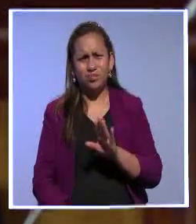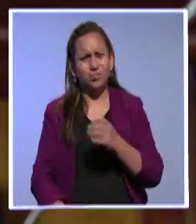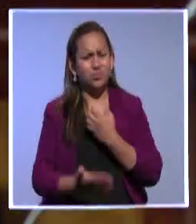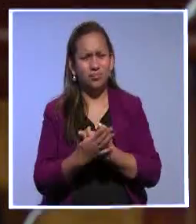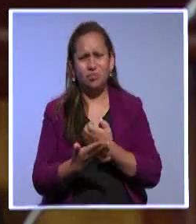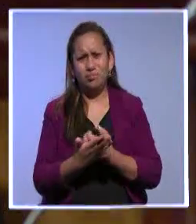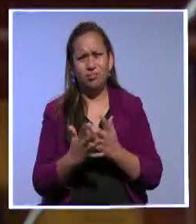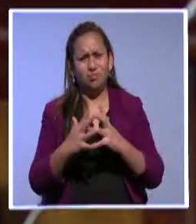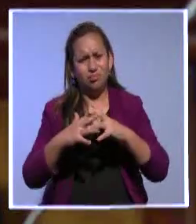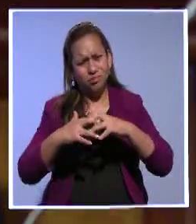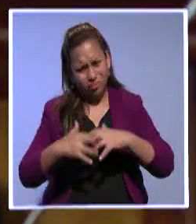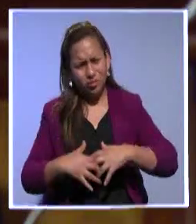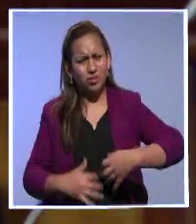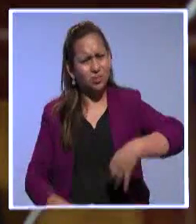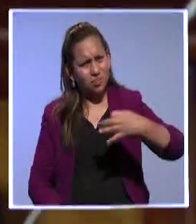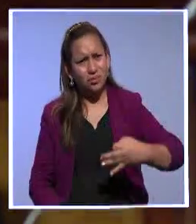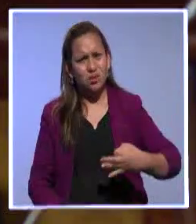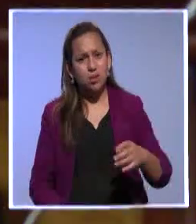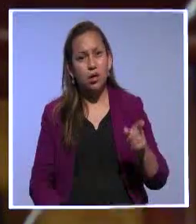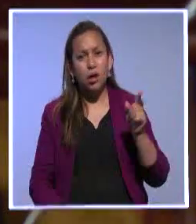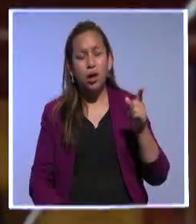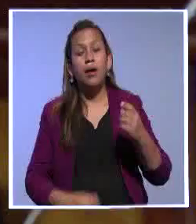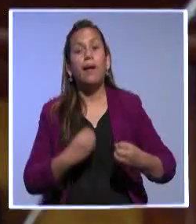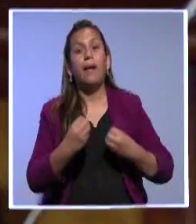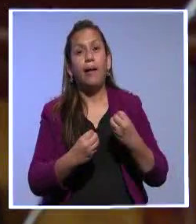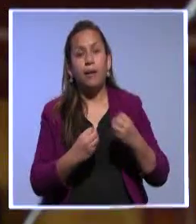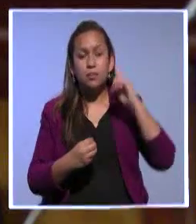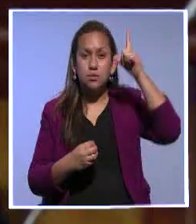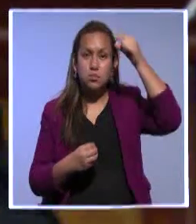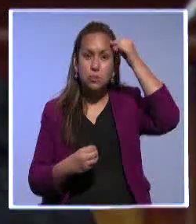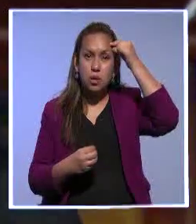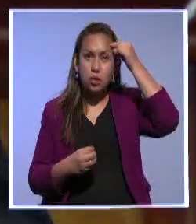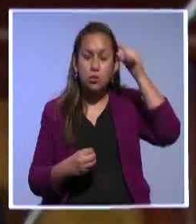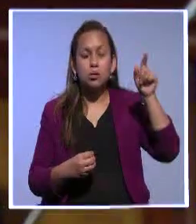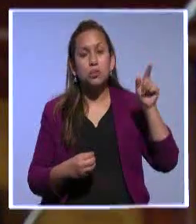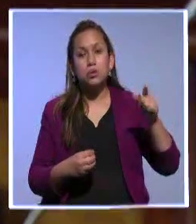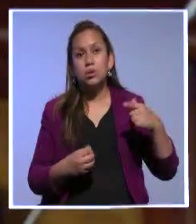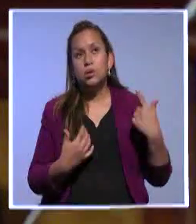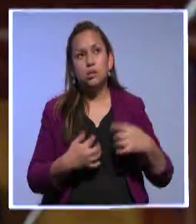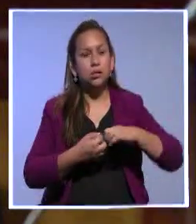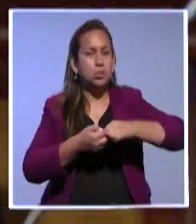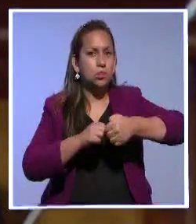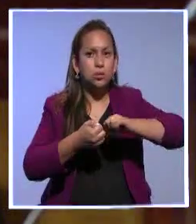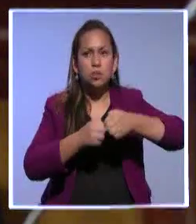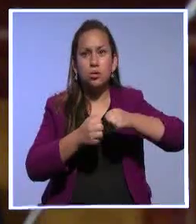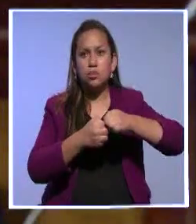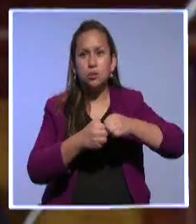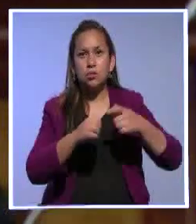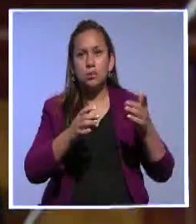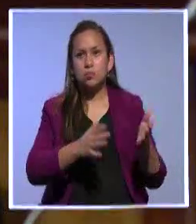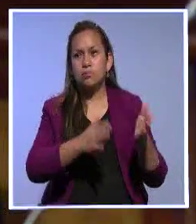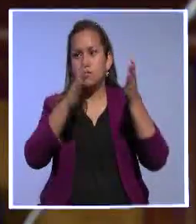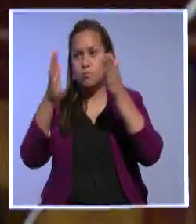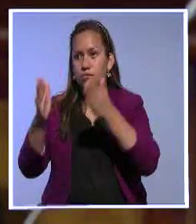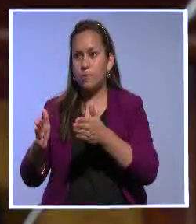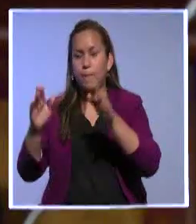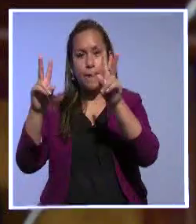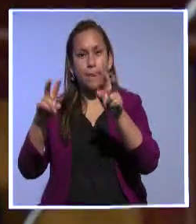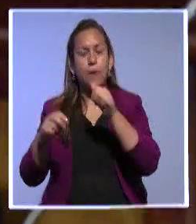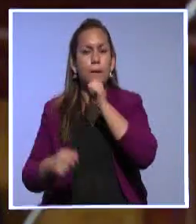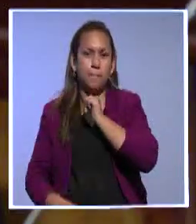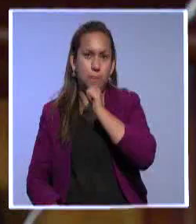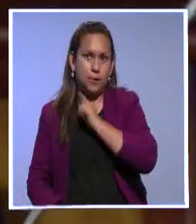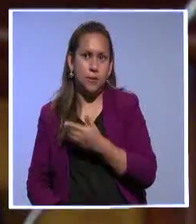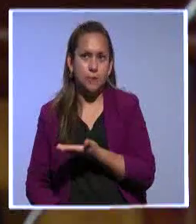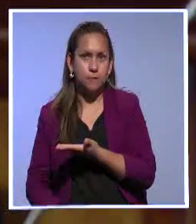En definitiva, lo que ha hecho este gobierno es trasladar los problemas que ocasionan una crisis de esta magnitud al sector privado.